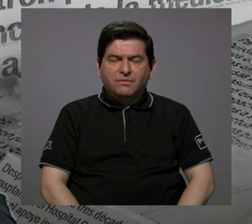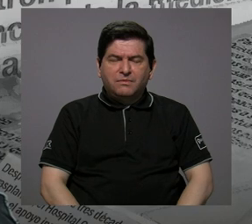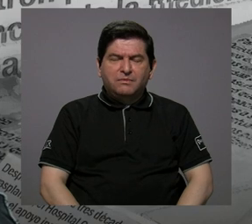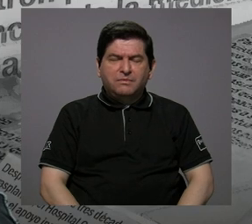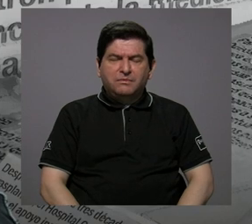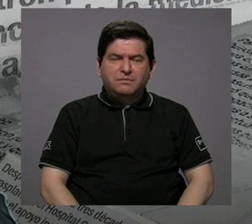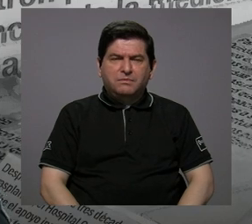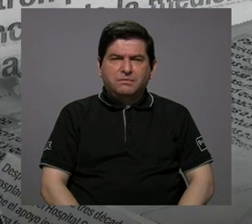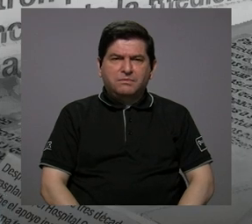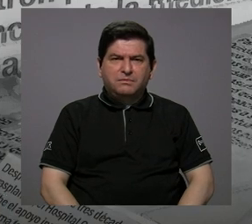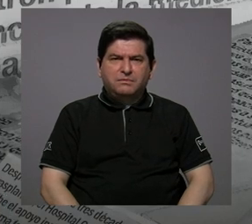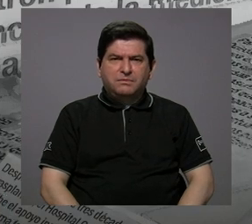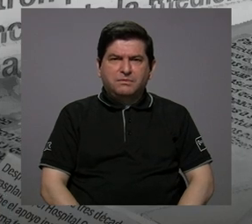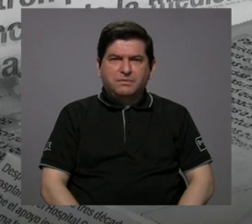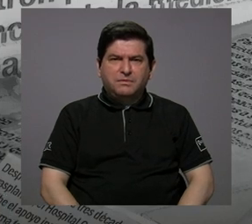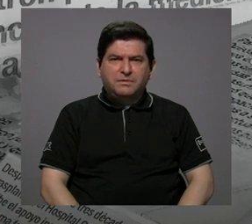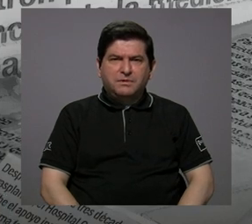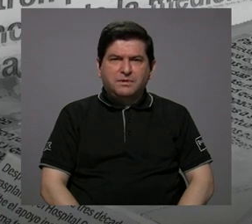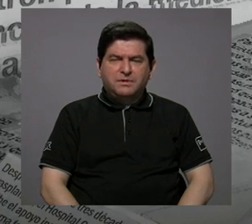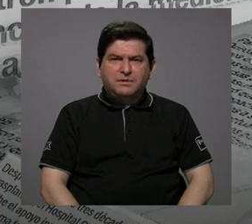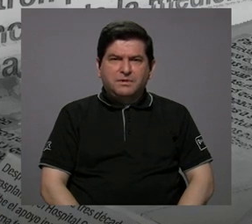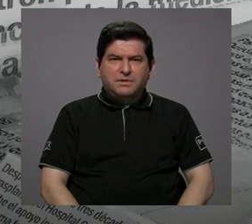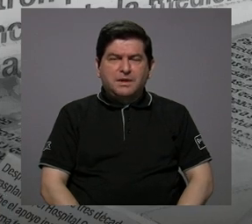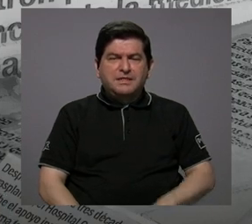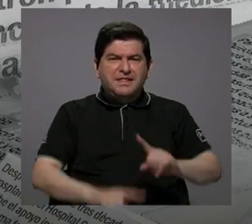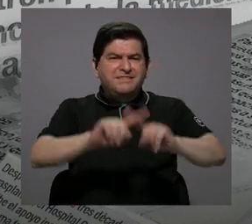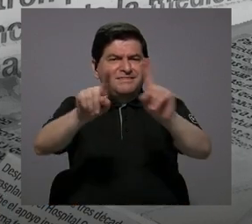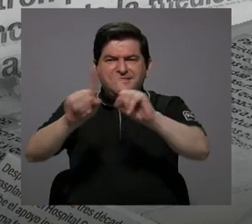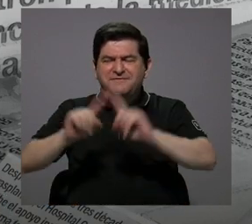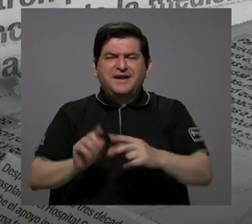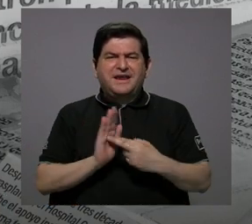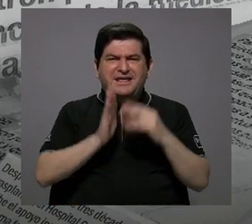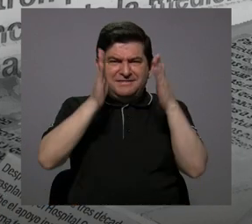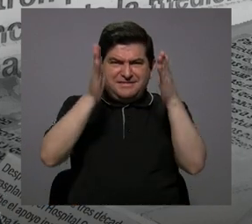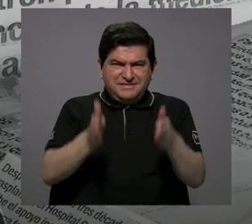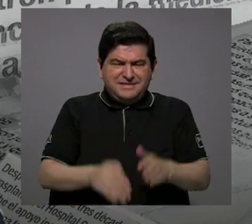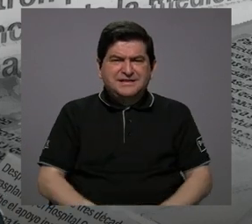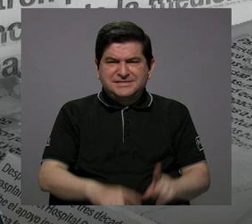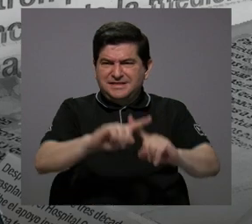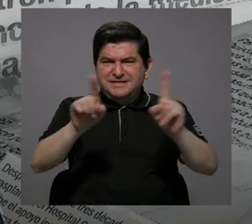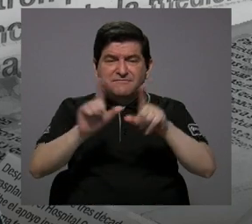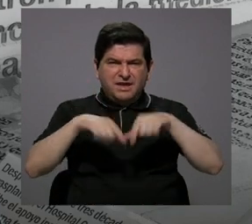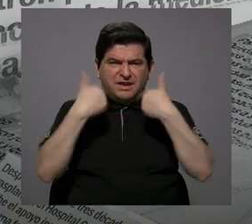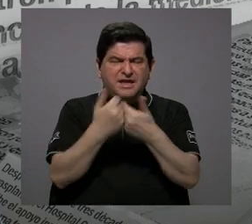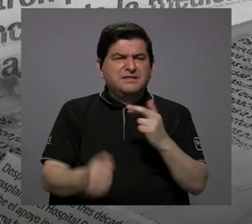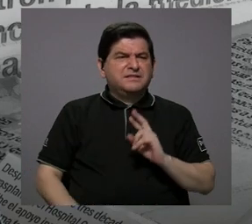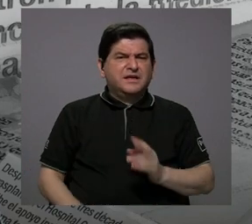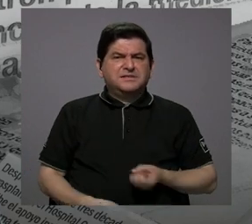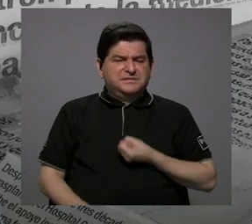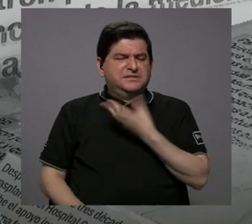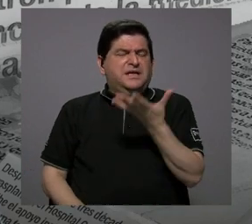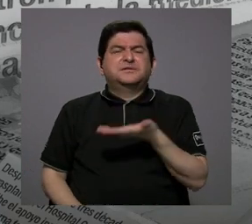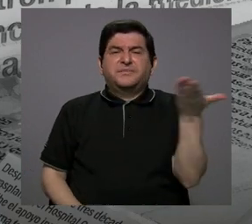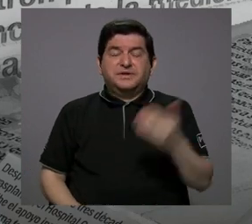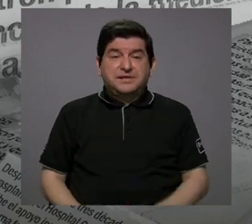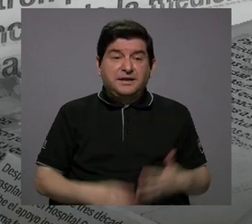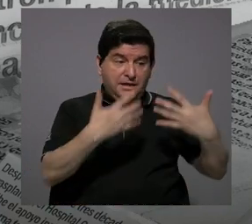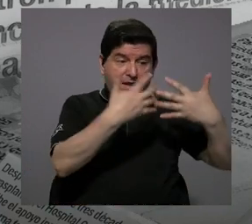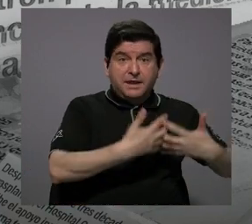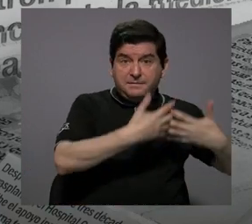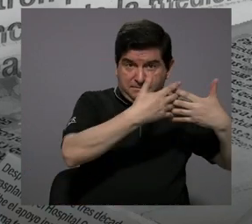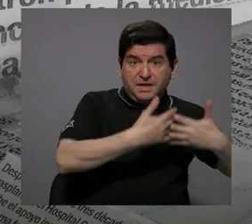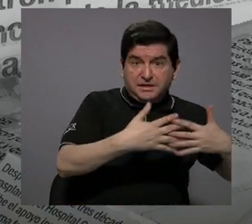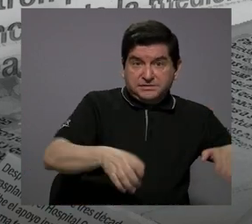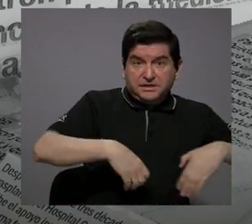¿Cuáles son las manifestaciones de los diferentes representantes de los diferentes grupos? Porque está el sector empresarial,